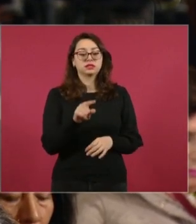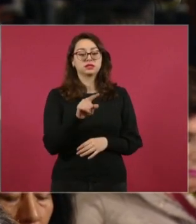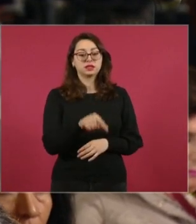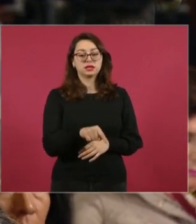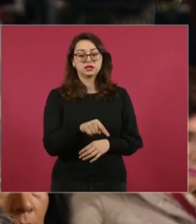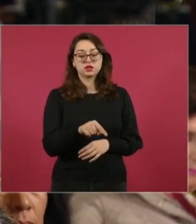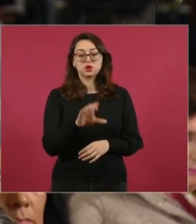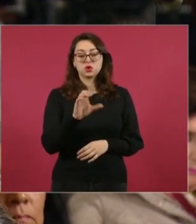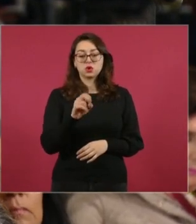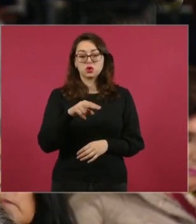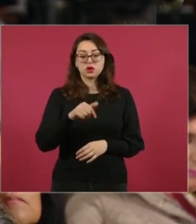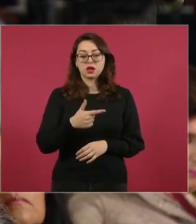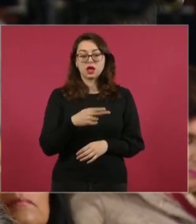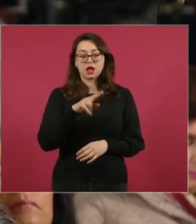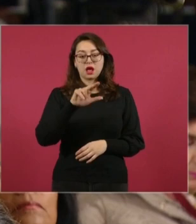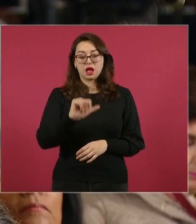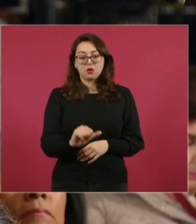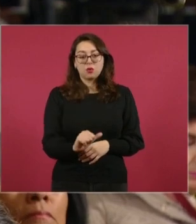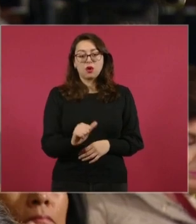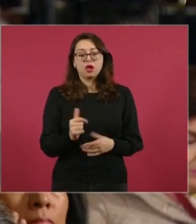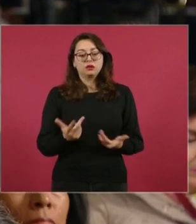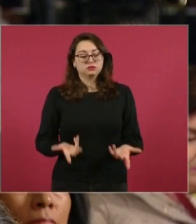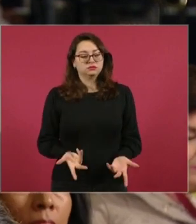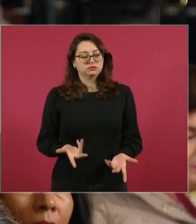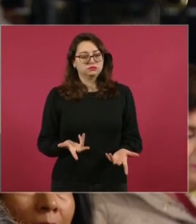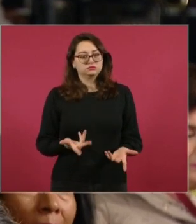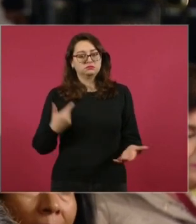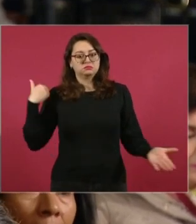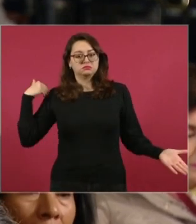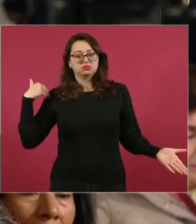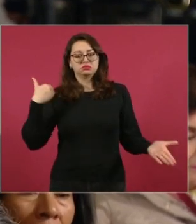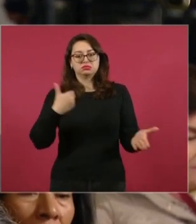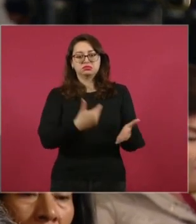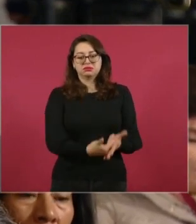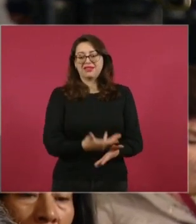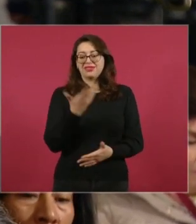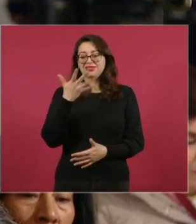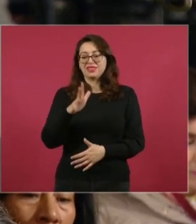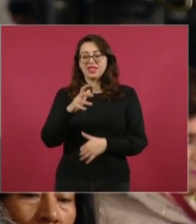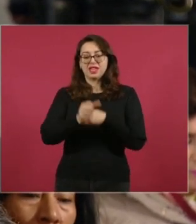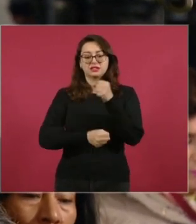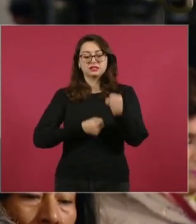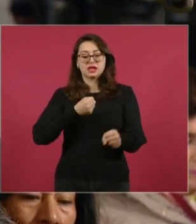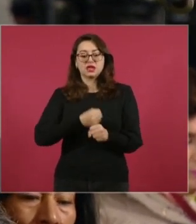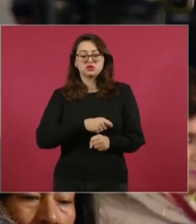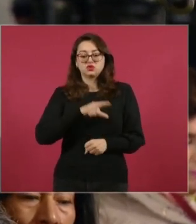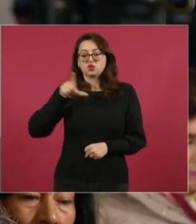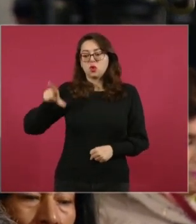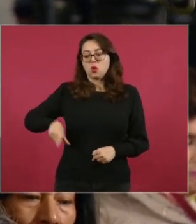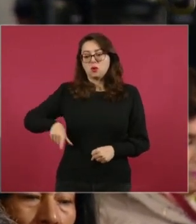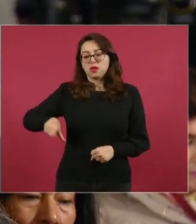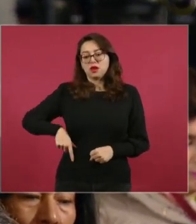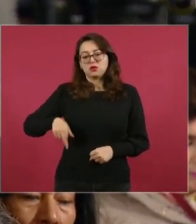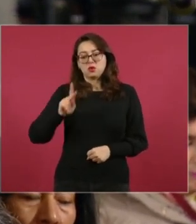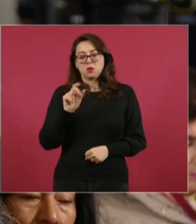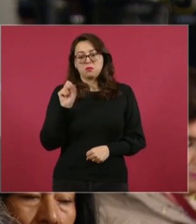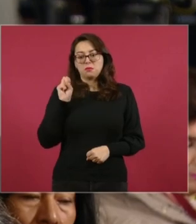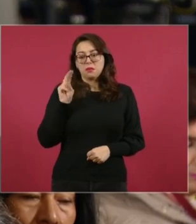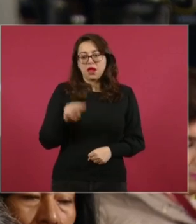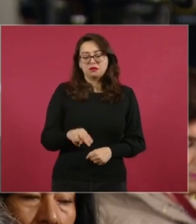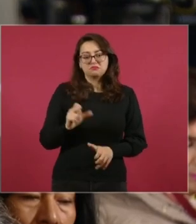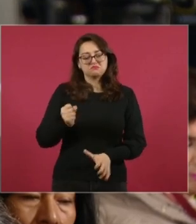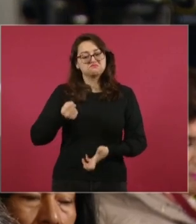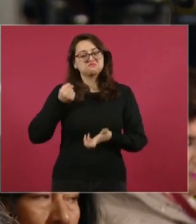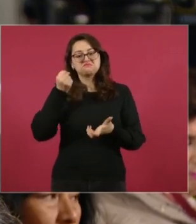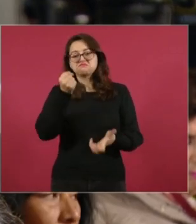tiene castigada en Senada desde hace 10 años cuando gobernaba el PAN y desde entonces se han dejado de invertir 800 millones de pesos.